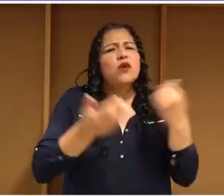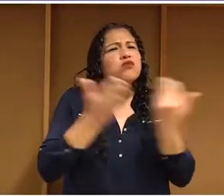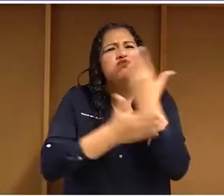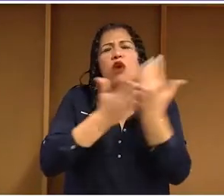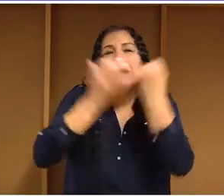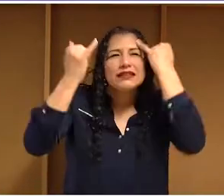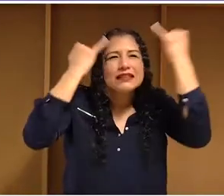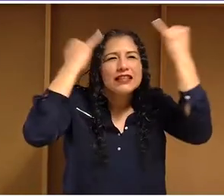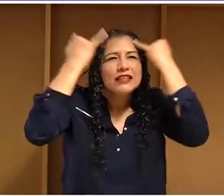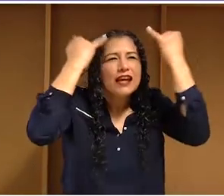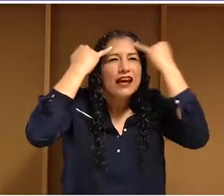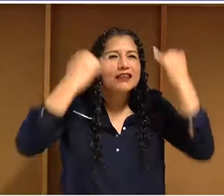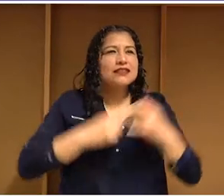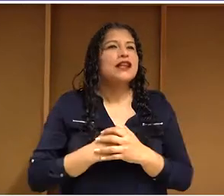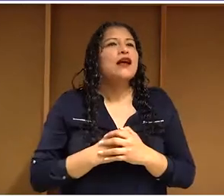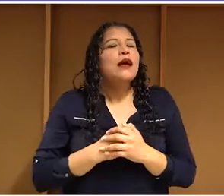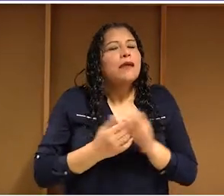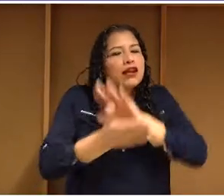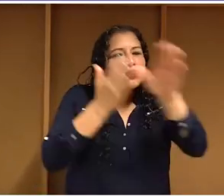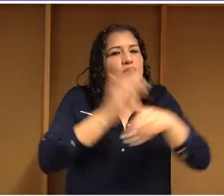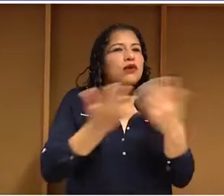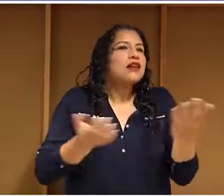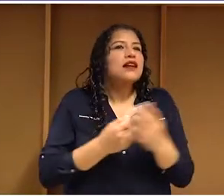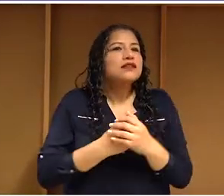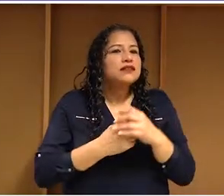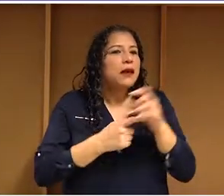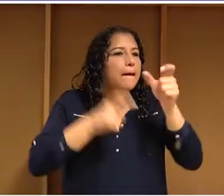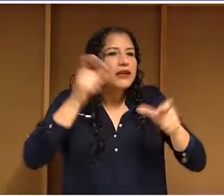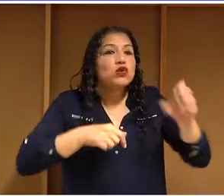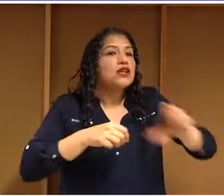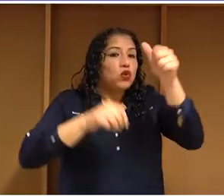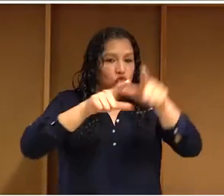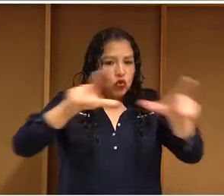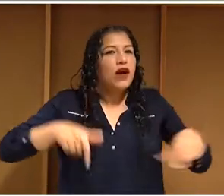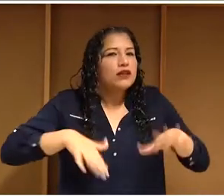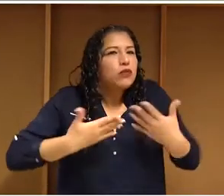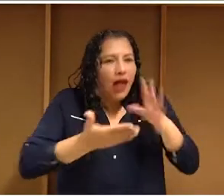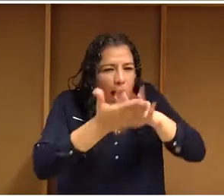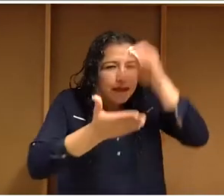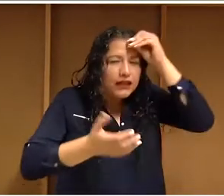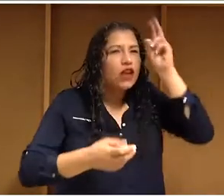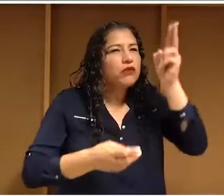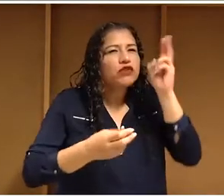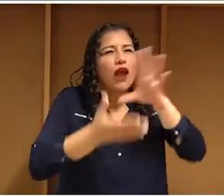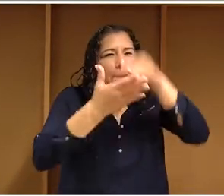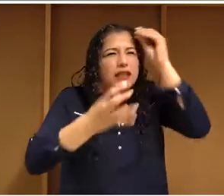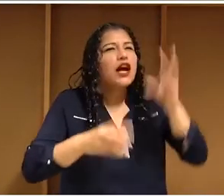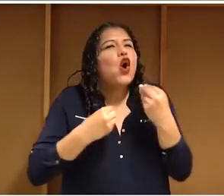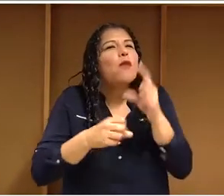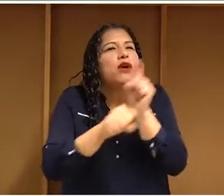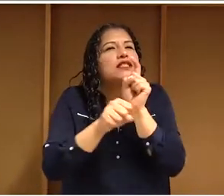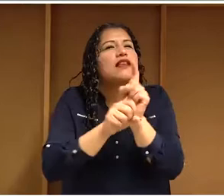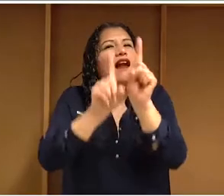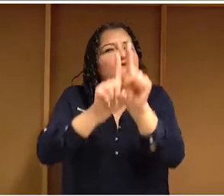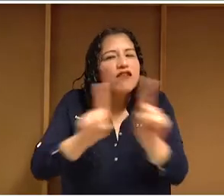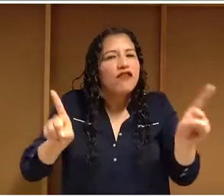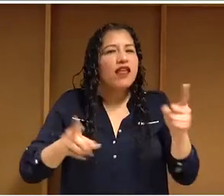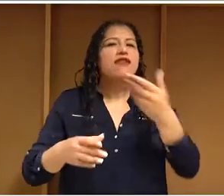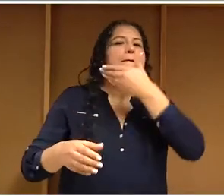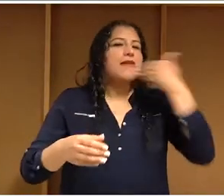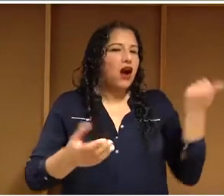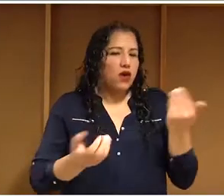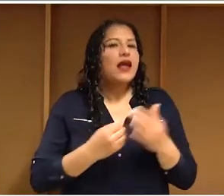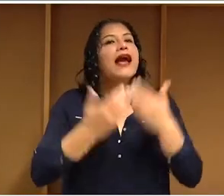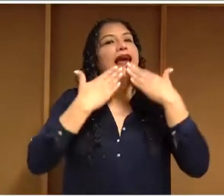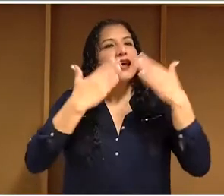¡Gracias por ver el video!